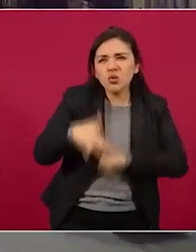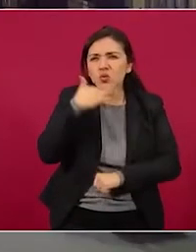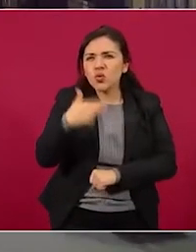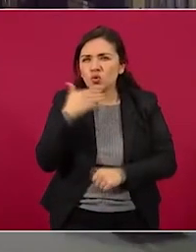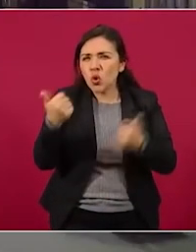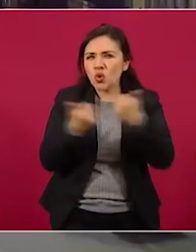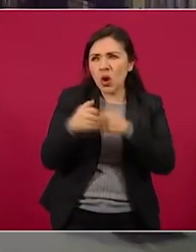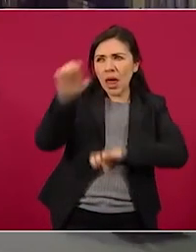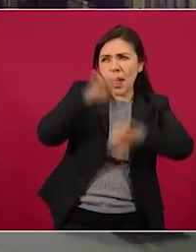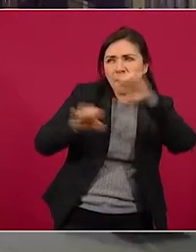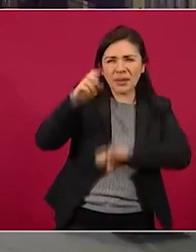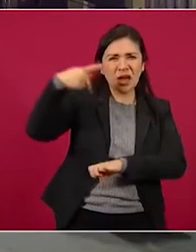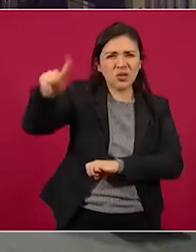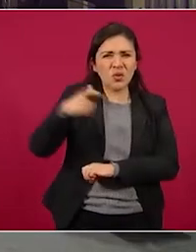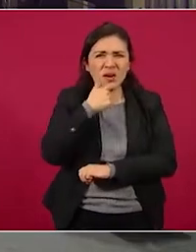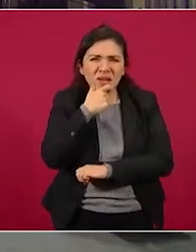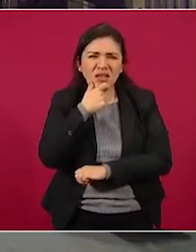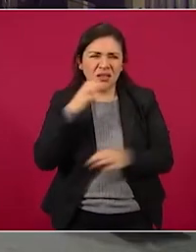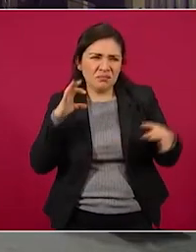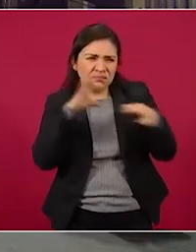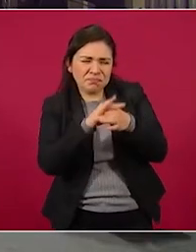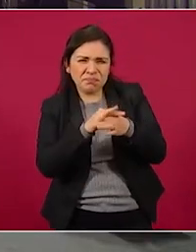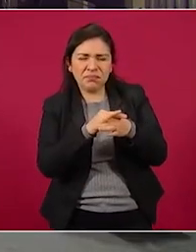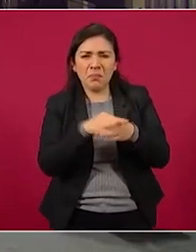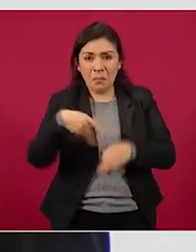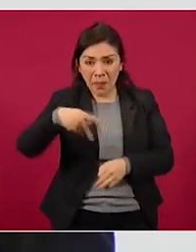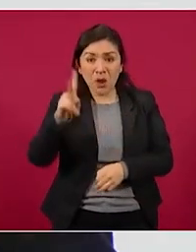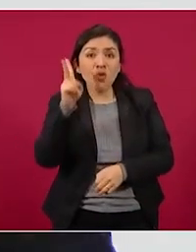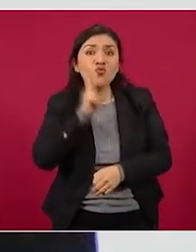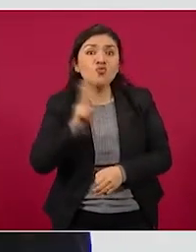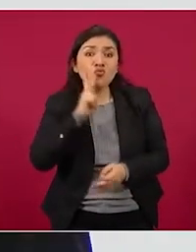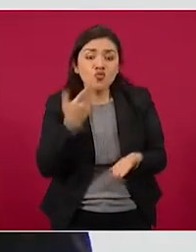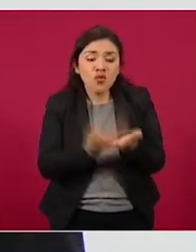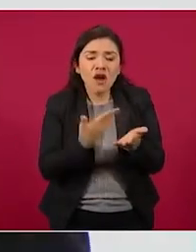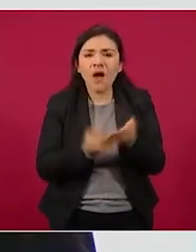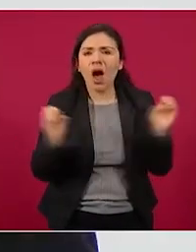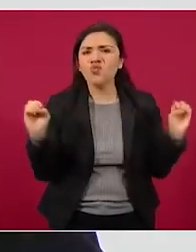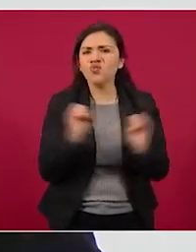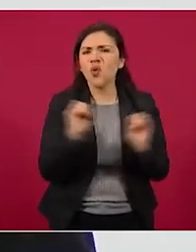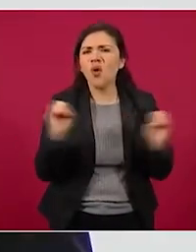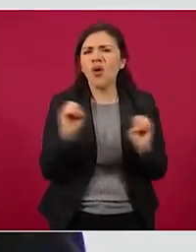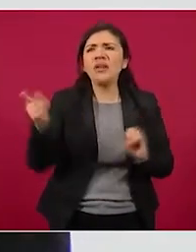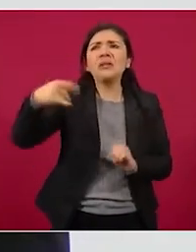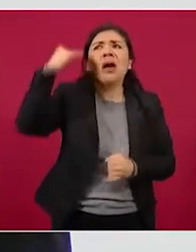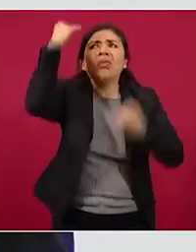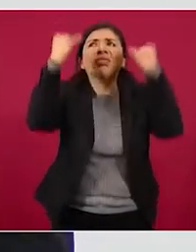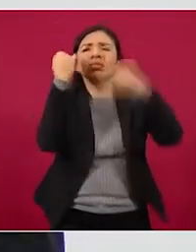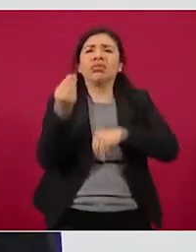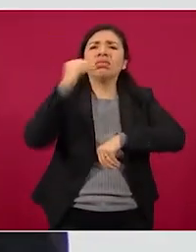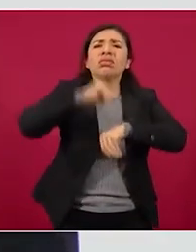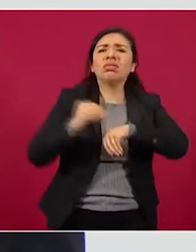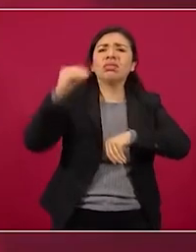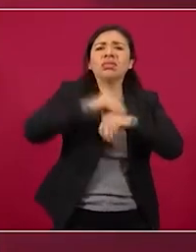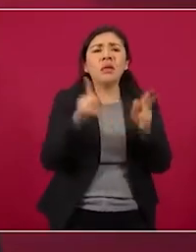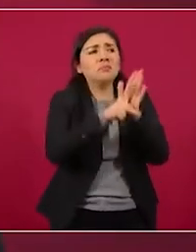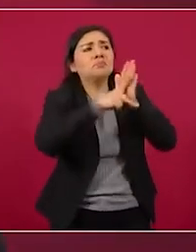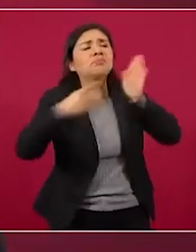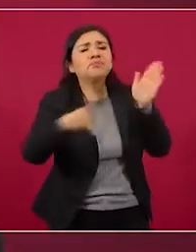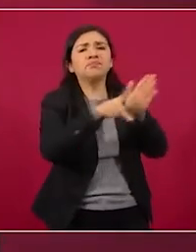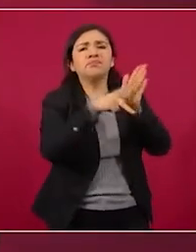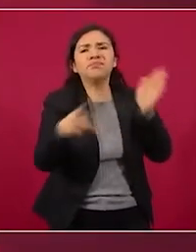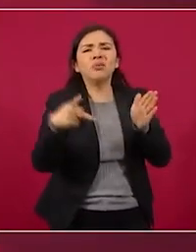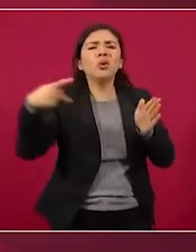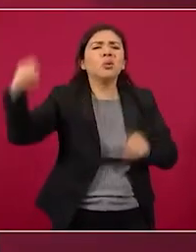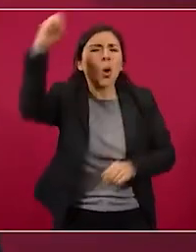empresa Baker Hughes, no han podido probar nada y sólo publican conjeturas, suposiciones y